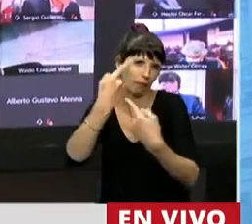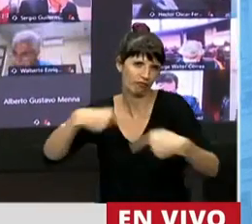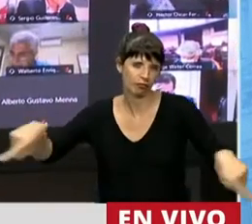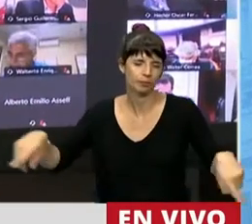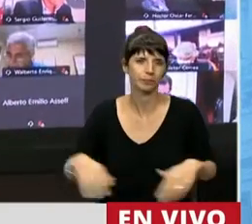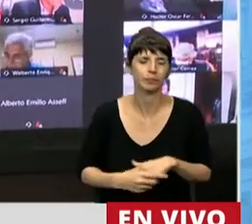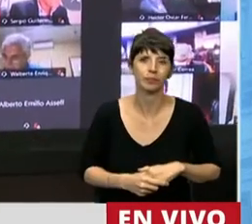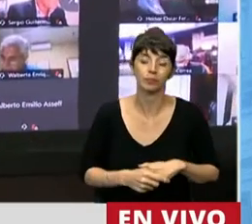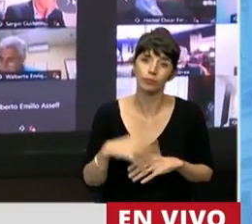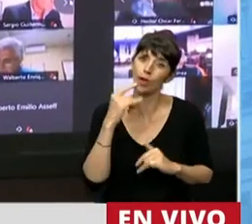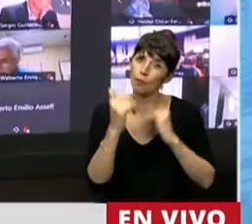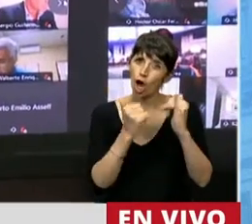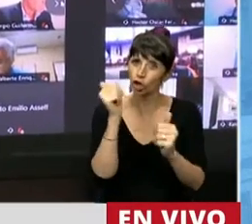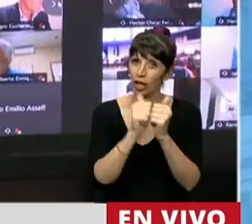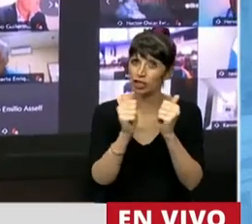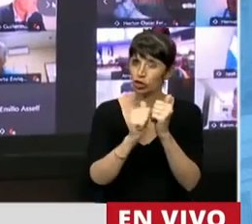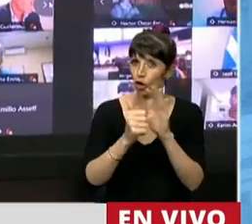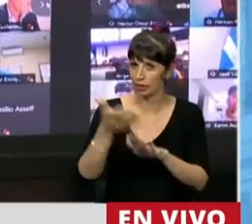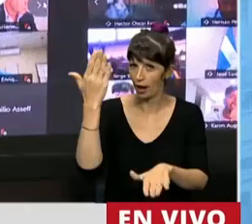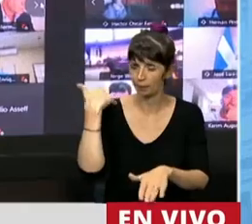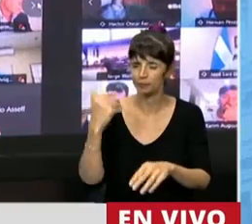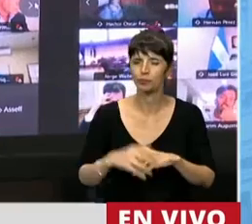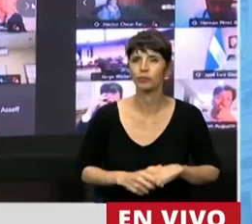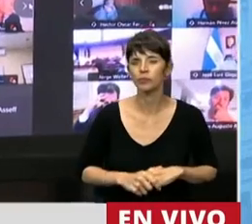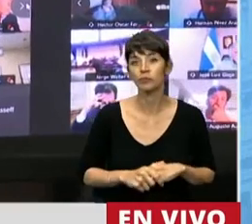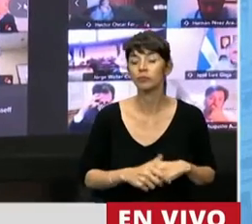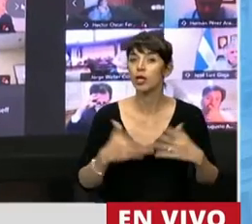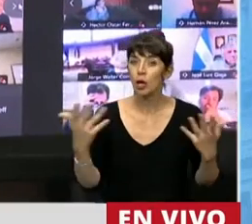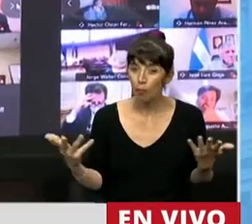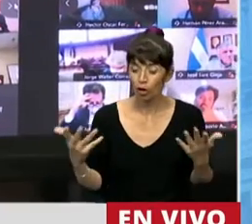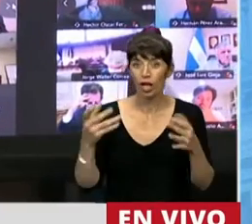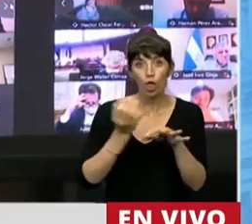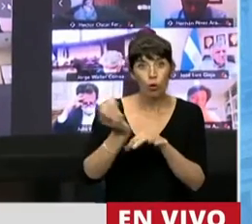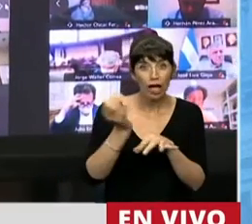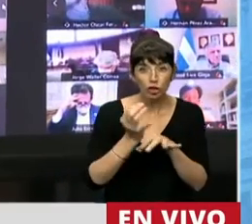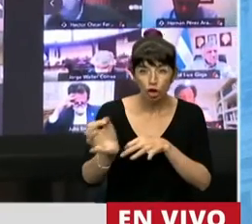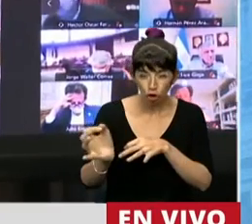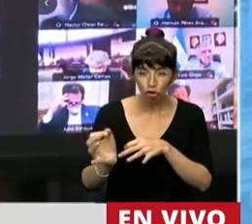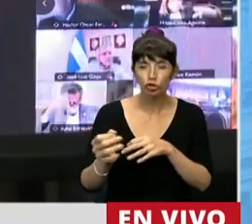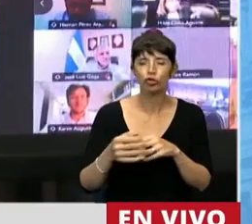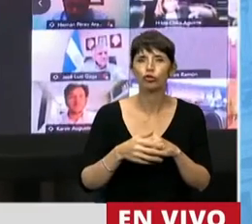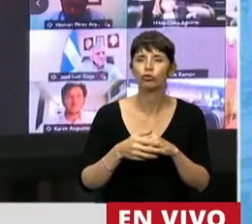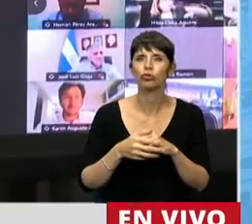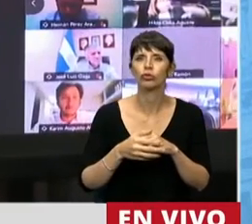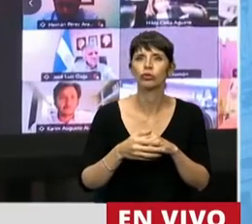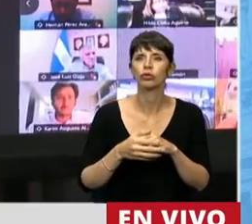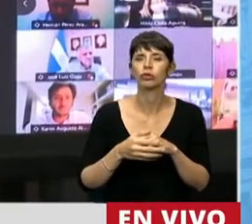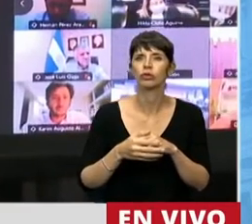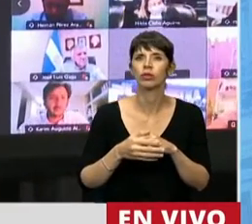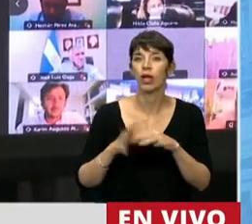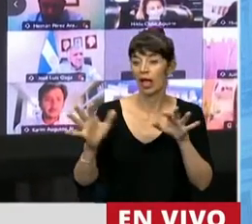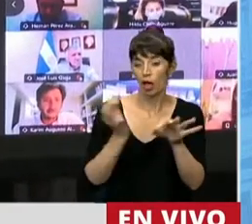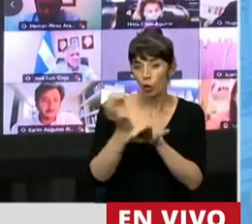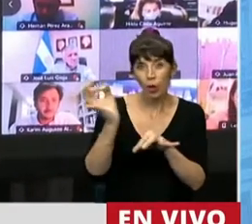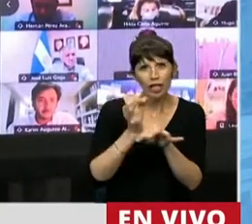Voy a hacer un poquito de historia. Porque nuestro sistema educativo, que se conformó, que